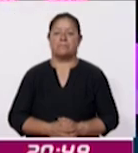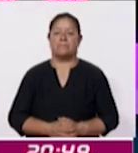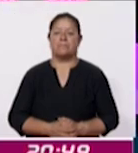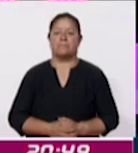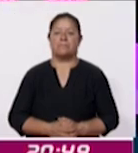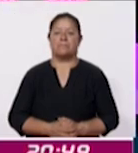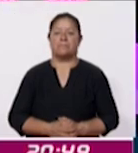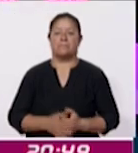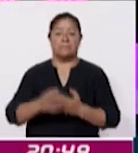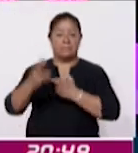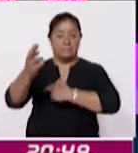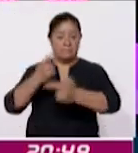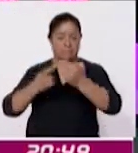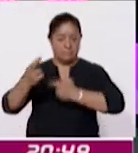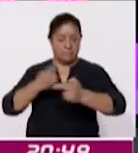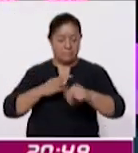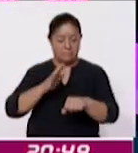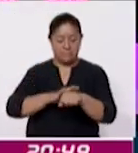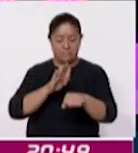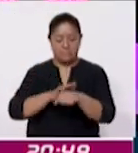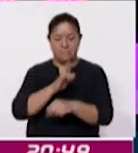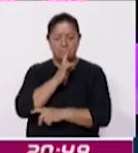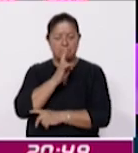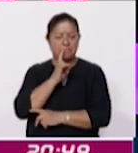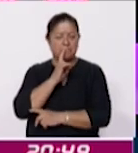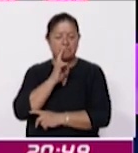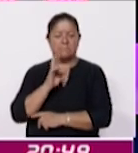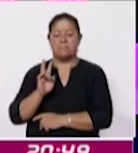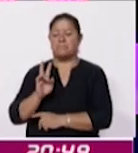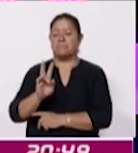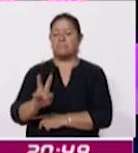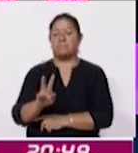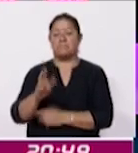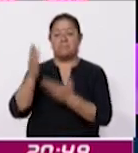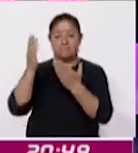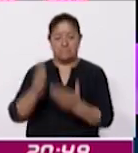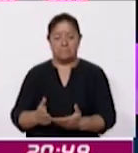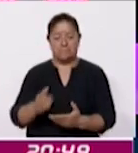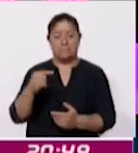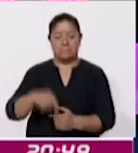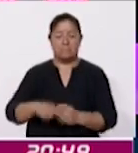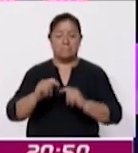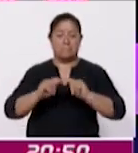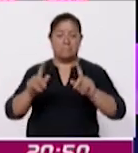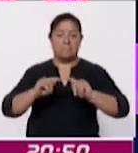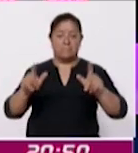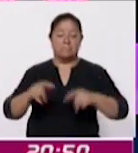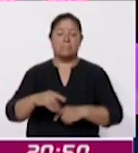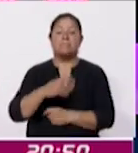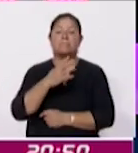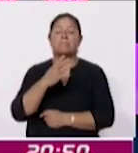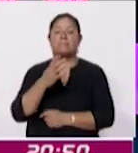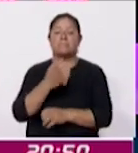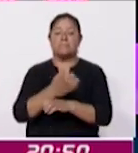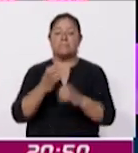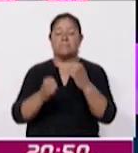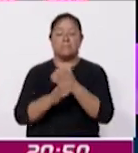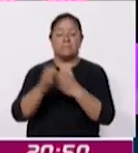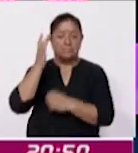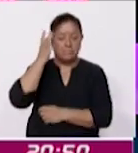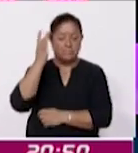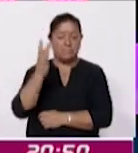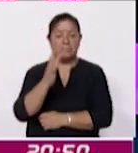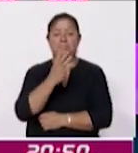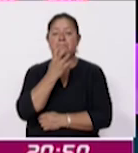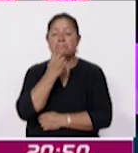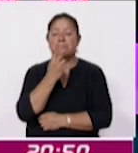Regresamos continuamos con más noticias y este viernes llegará a tierras tlaxcaltecas la reliquia de San Judas Tadeo